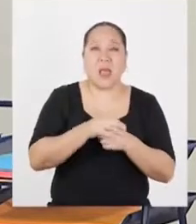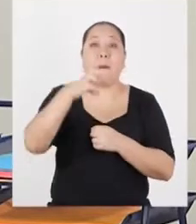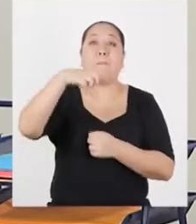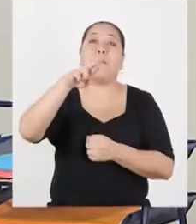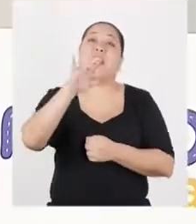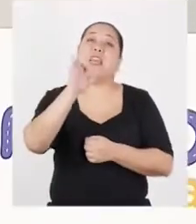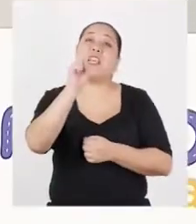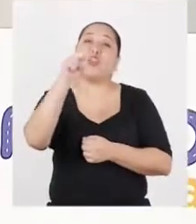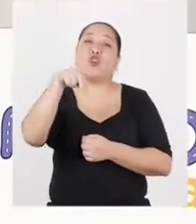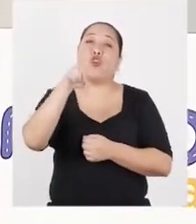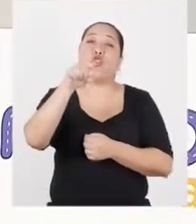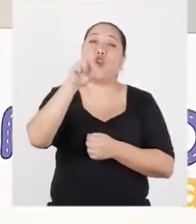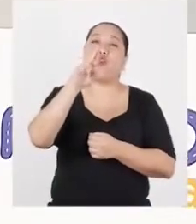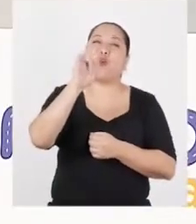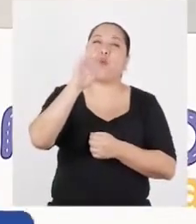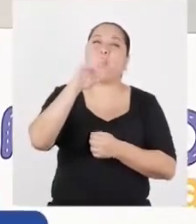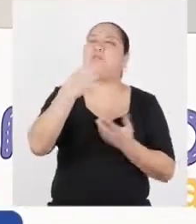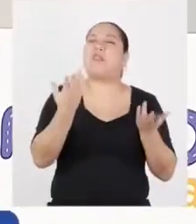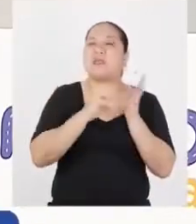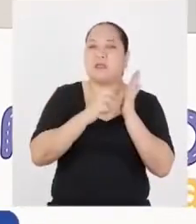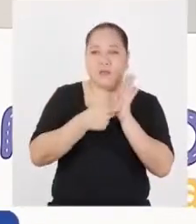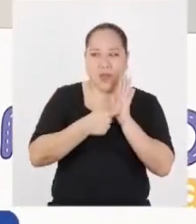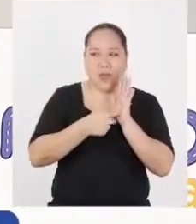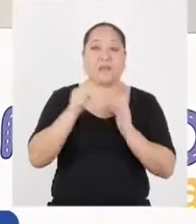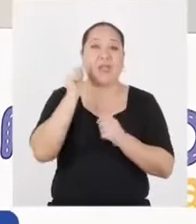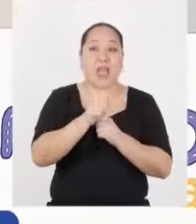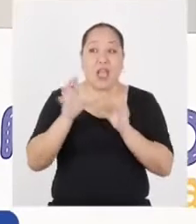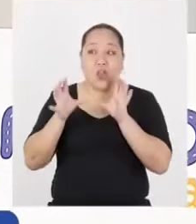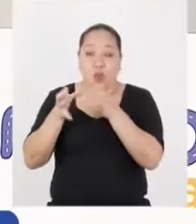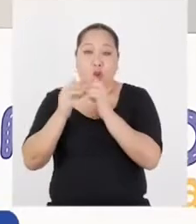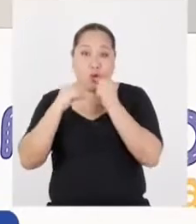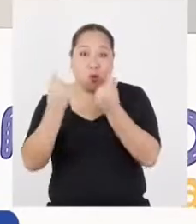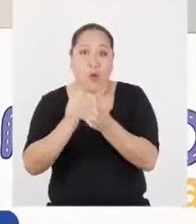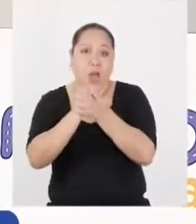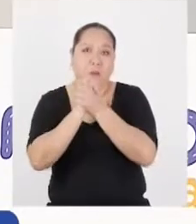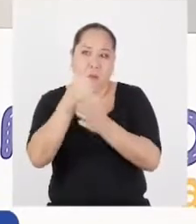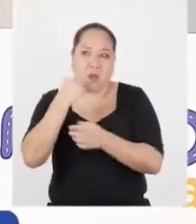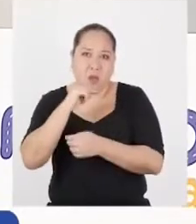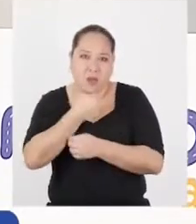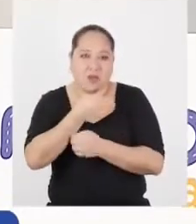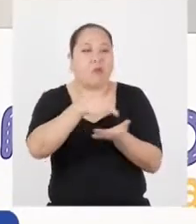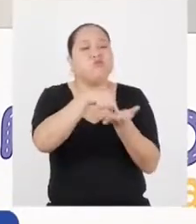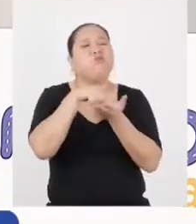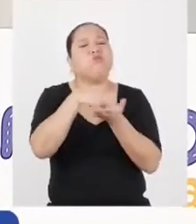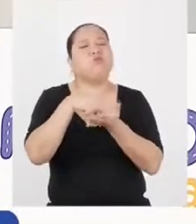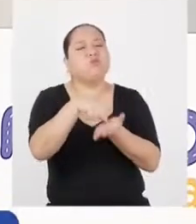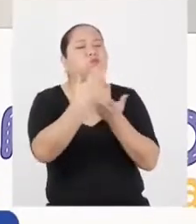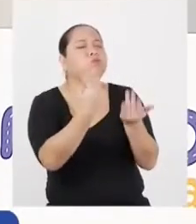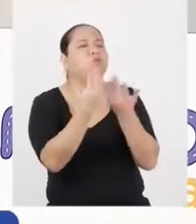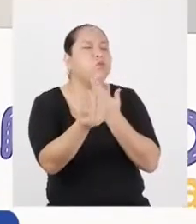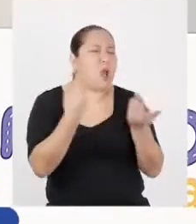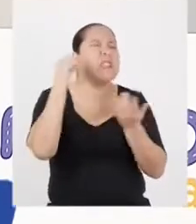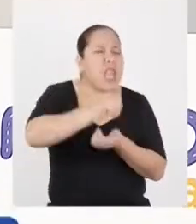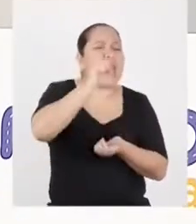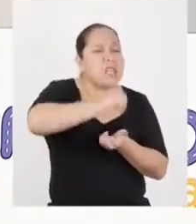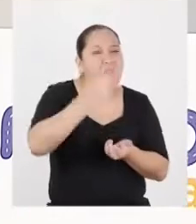presión de grupo. Bueno, presión de grupo es la presión que ejerce un grupo de amigas o amigos sobre alguno de los integrantes del